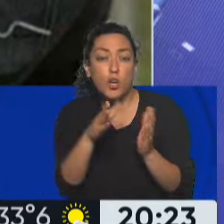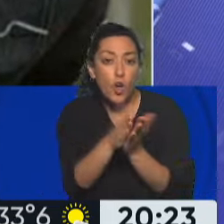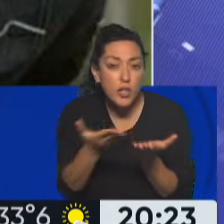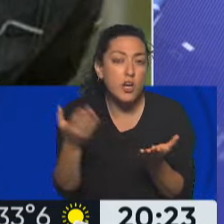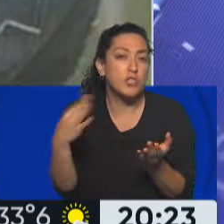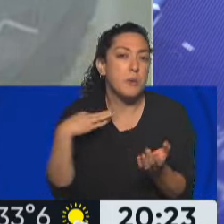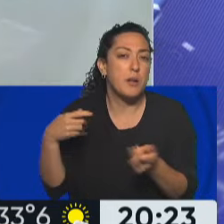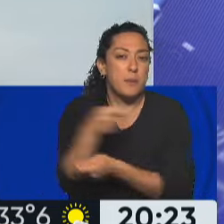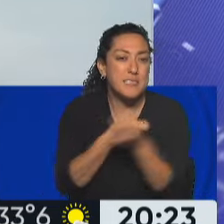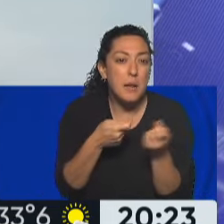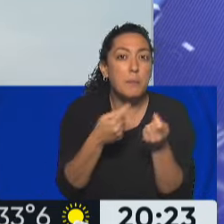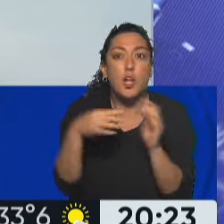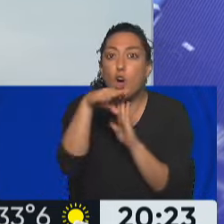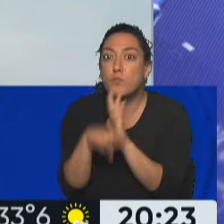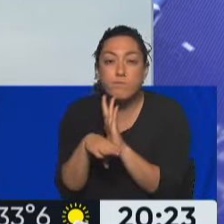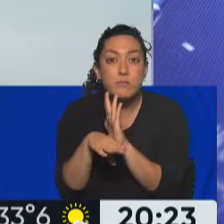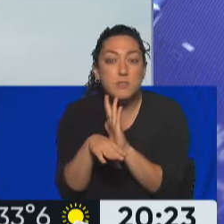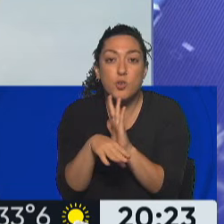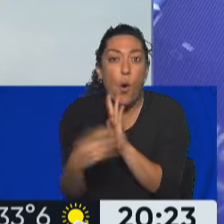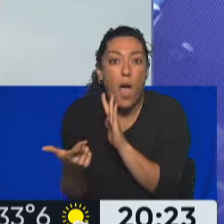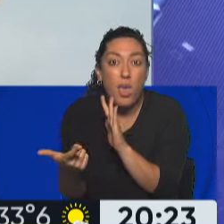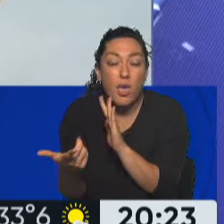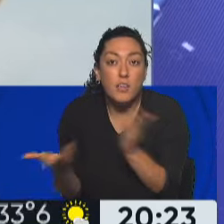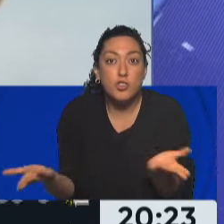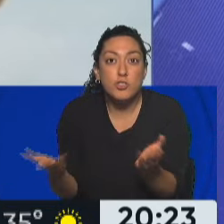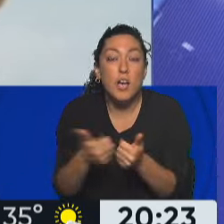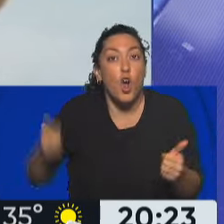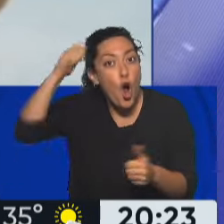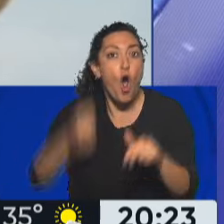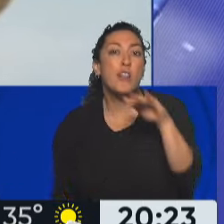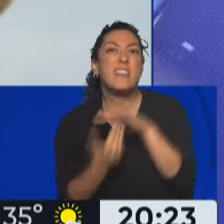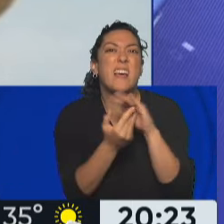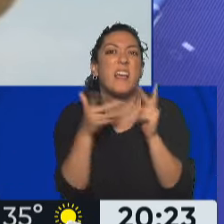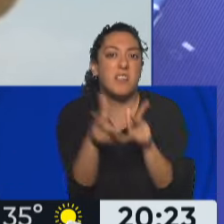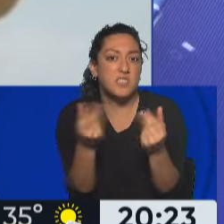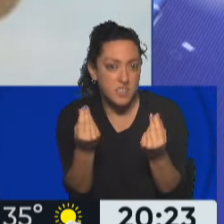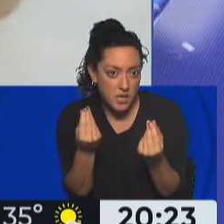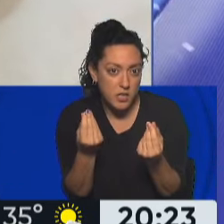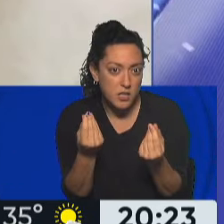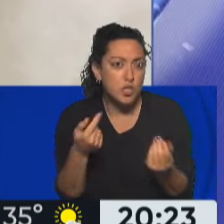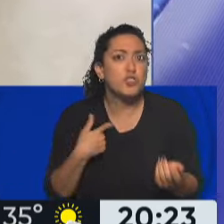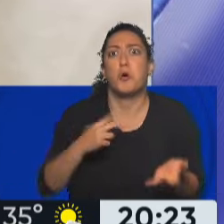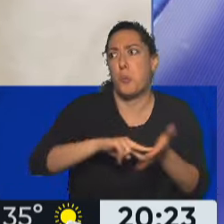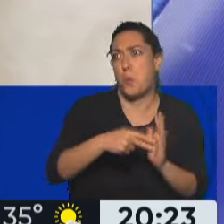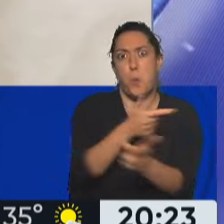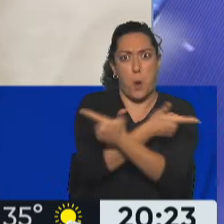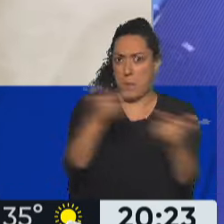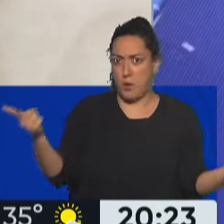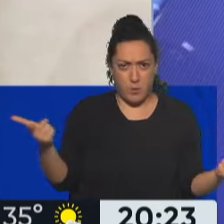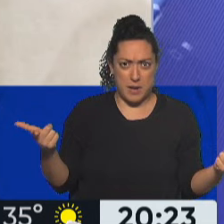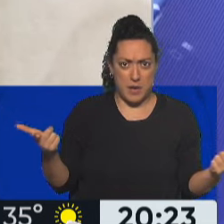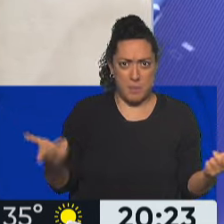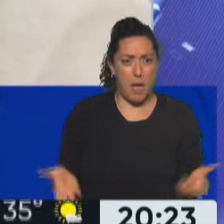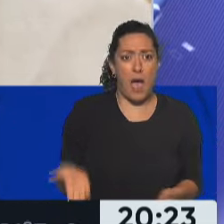no está regulada. Entonces, lo que le está diciendo la Corte Suprema de Justicia es, a ver, yo no tengo problema. Hubo una disidencia